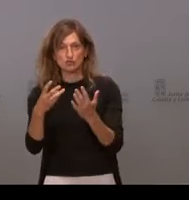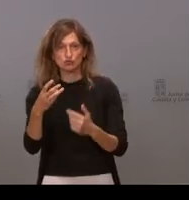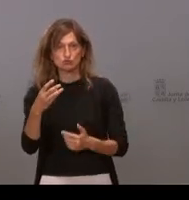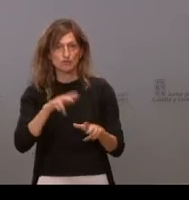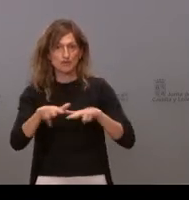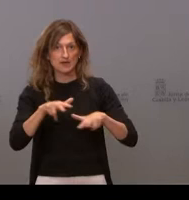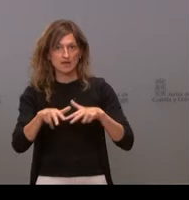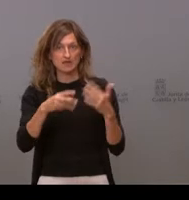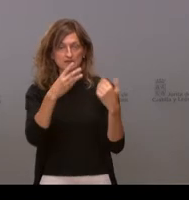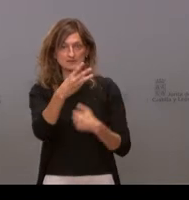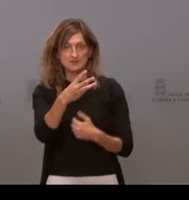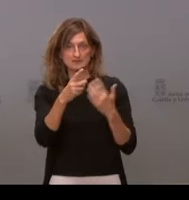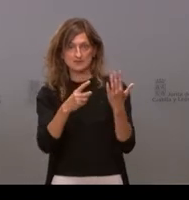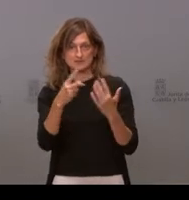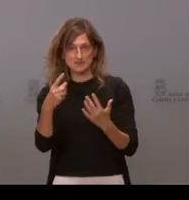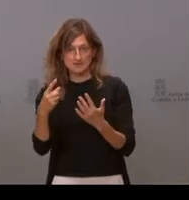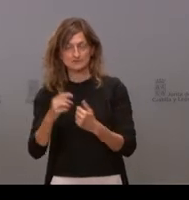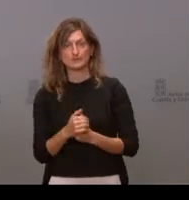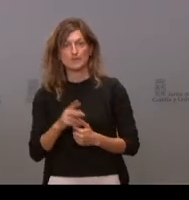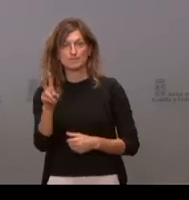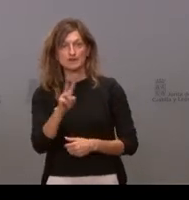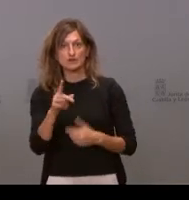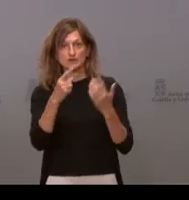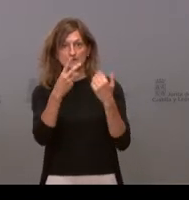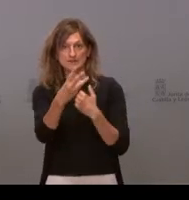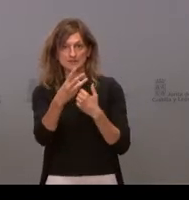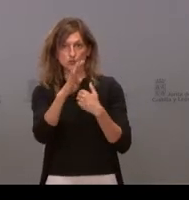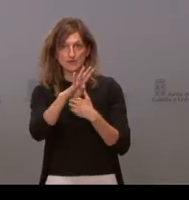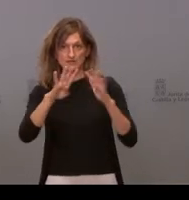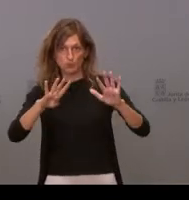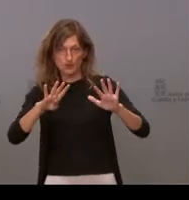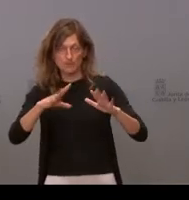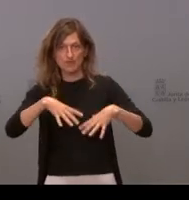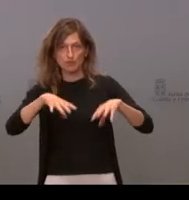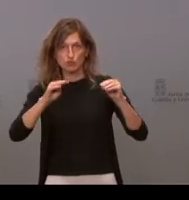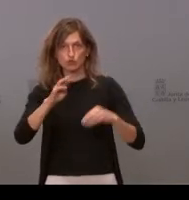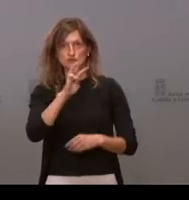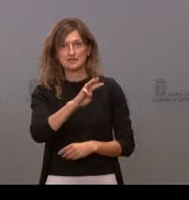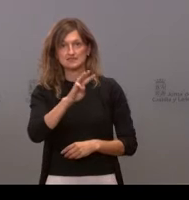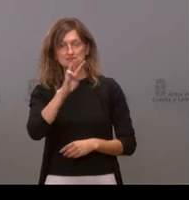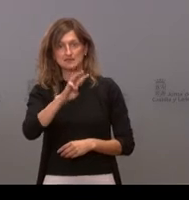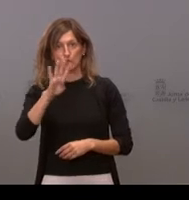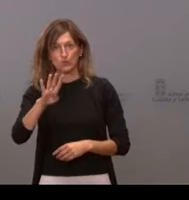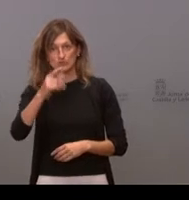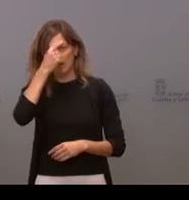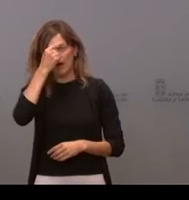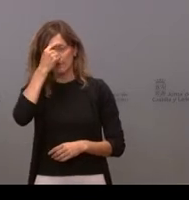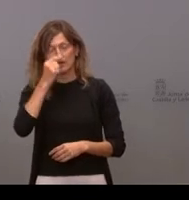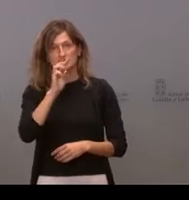de Ebro, con 366, Valladolid 349, Burgos 334 y Ávila